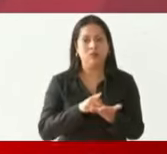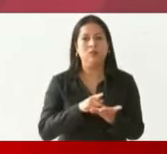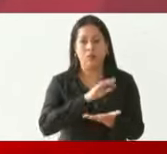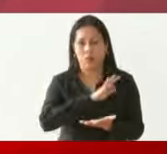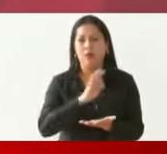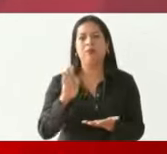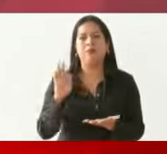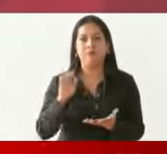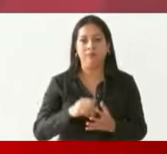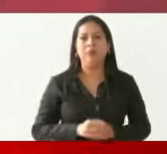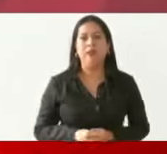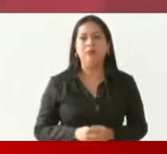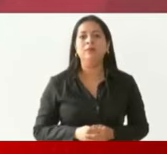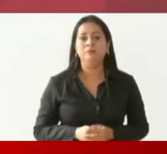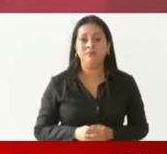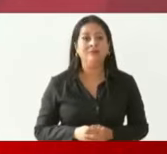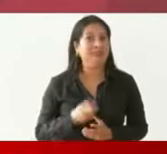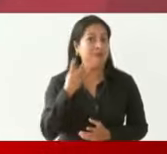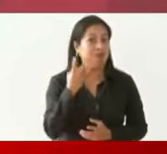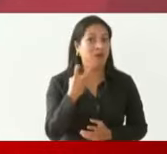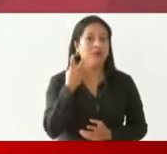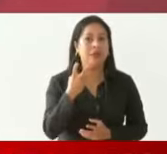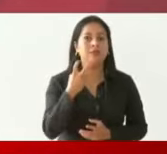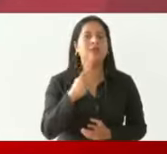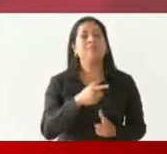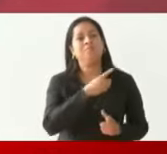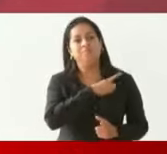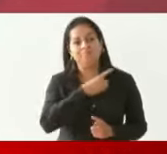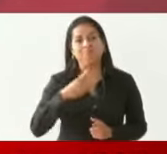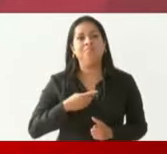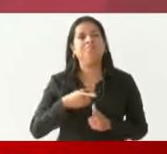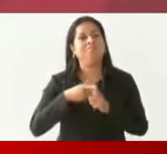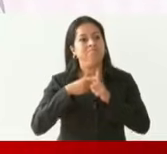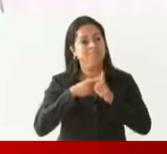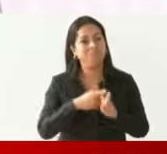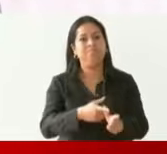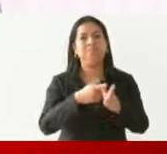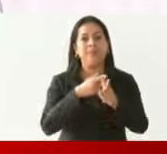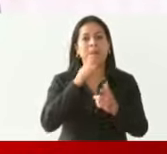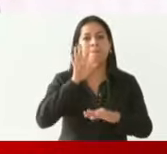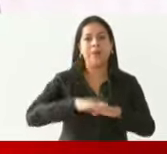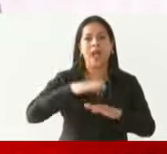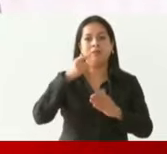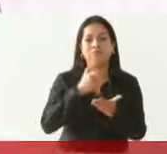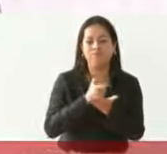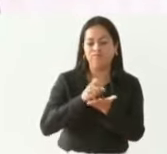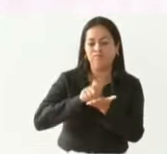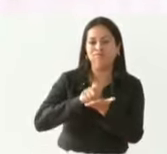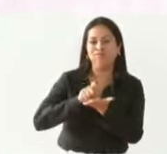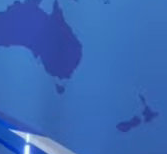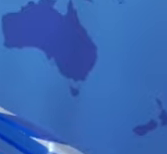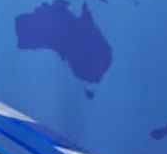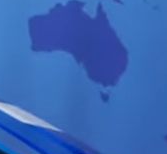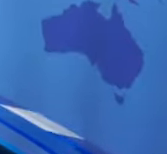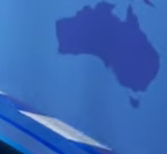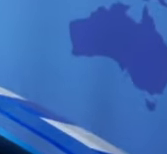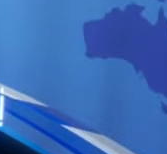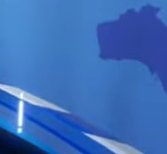aumentó. De todas formas, hay que seguir aumentando el salario de los trabajadores.